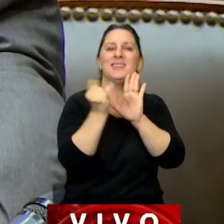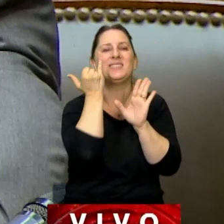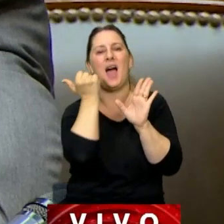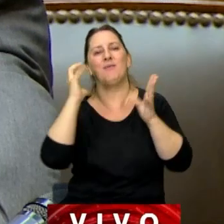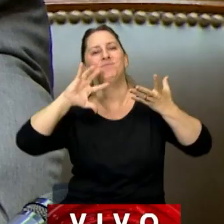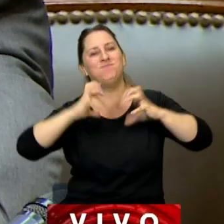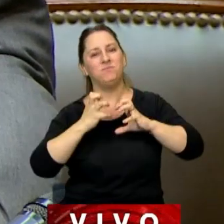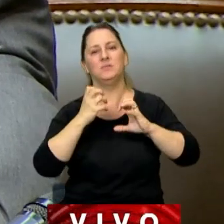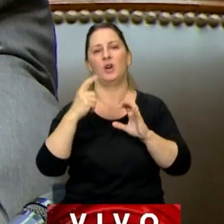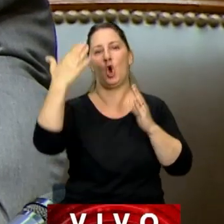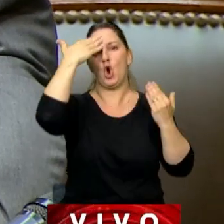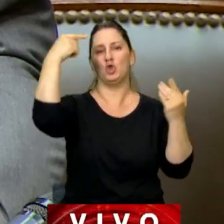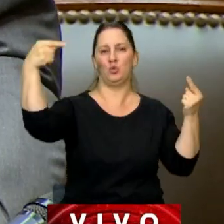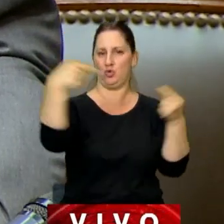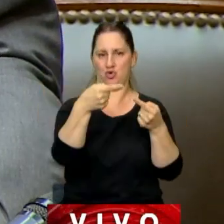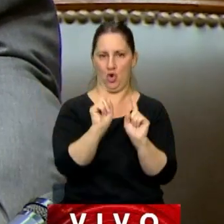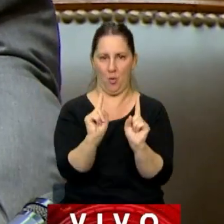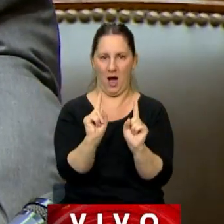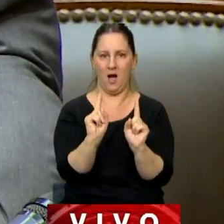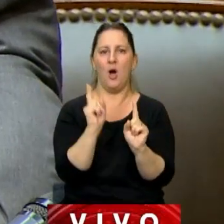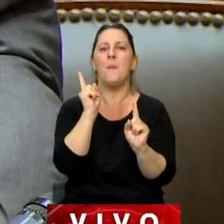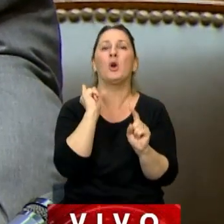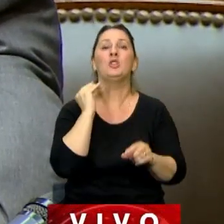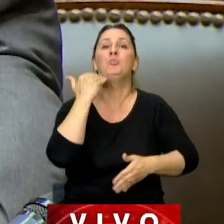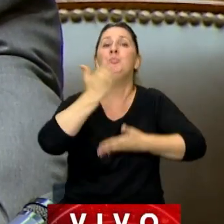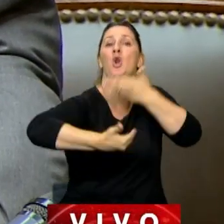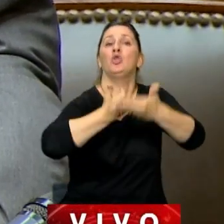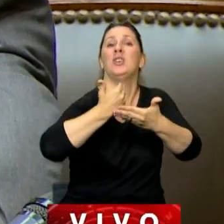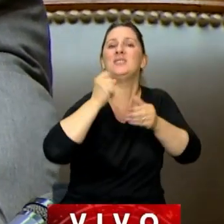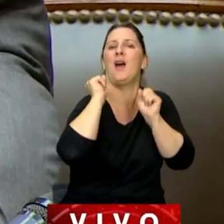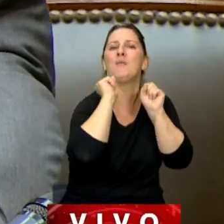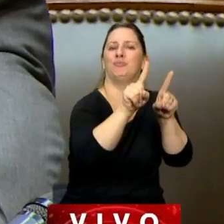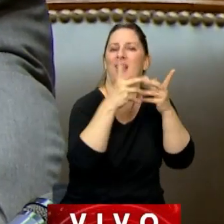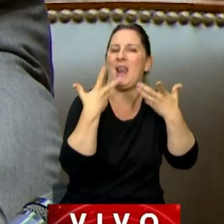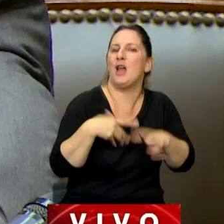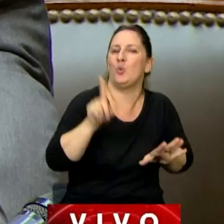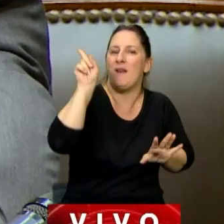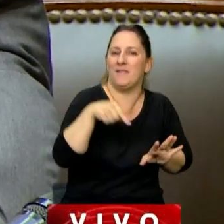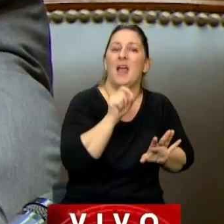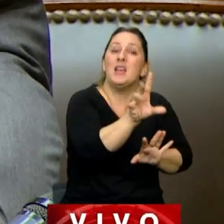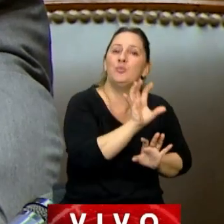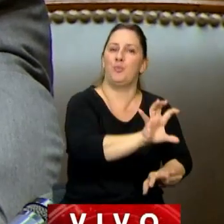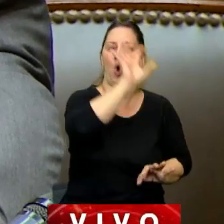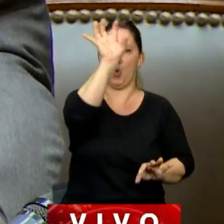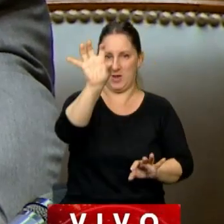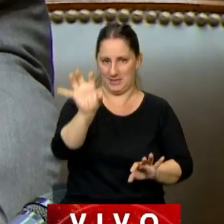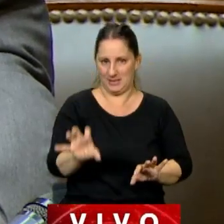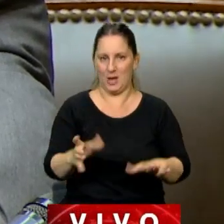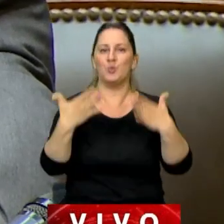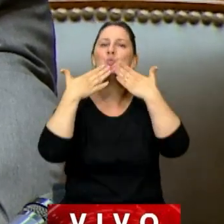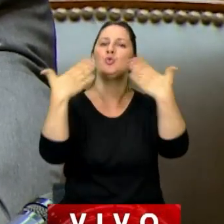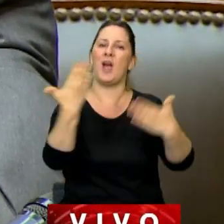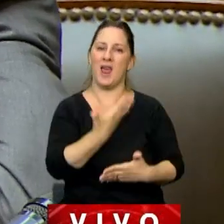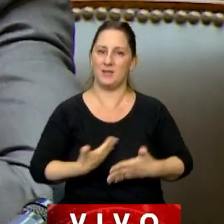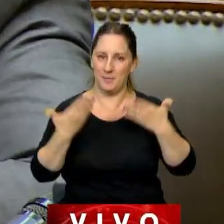ser abiertamente inconstitucional porque es procesal, naturaleza que está reservada a las provincias. Muchas gracias, señor